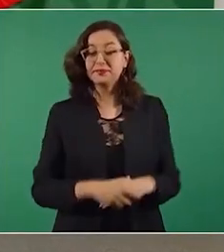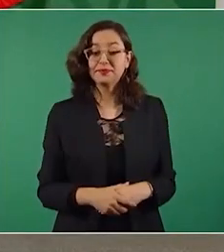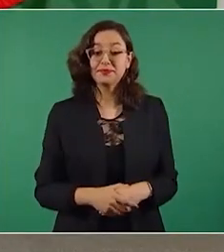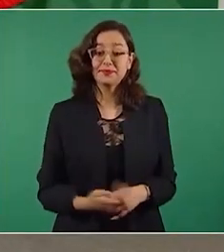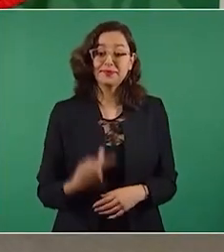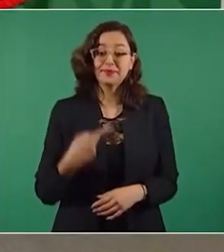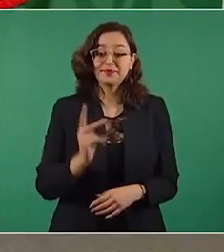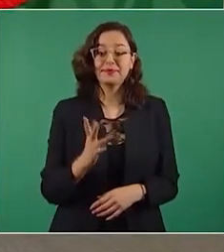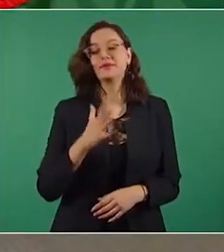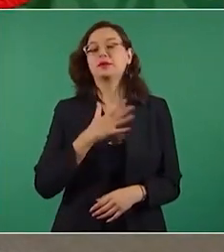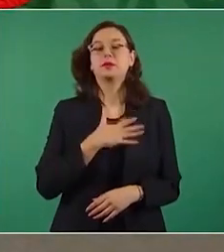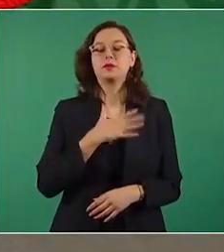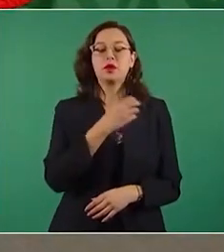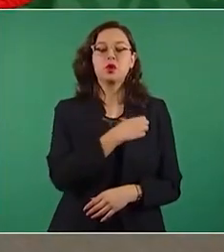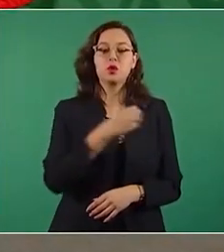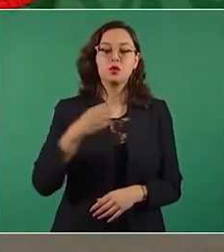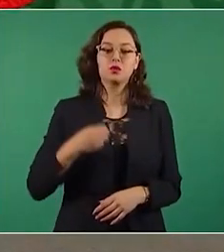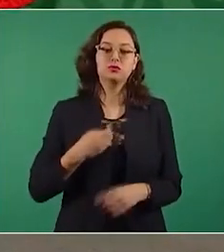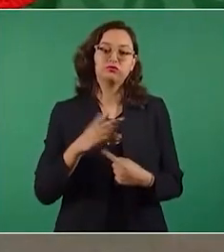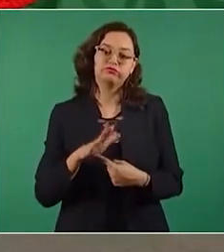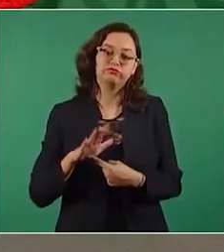pero pues tengo la obligación también de